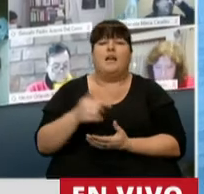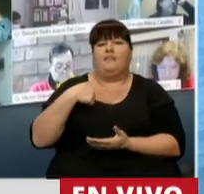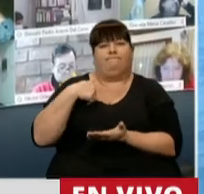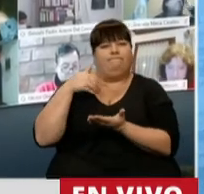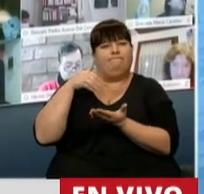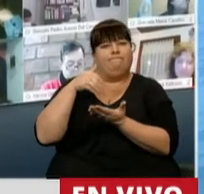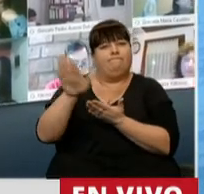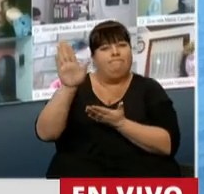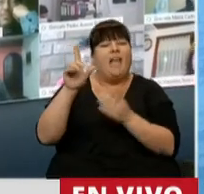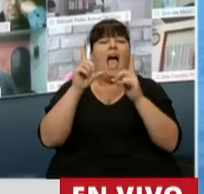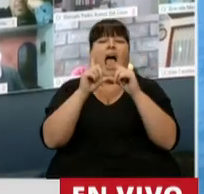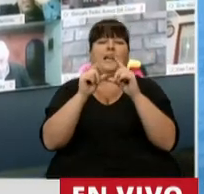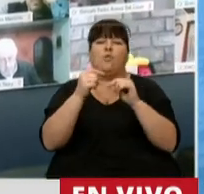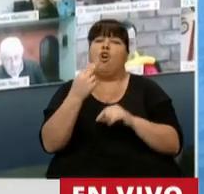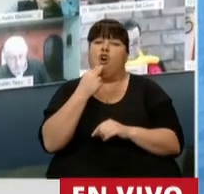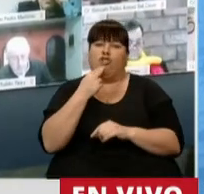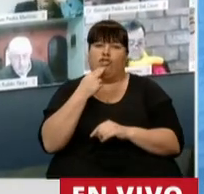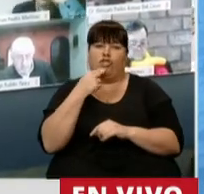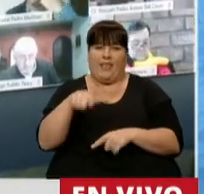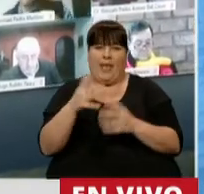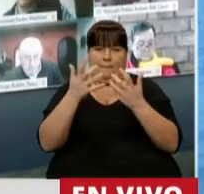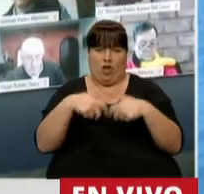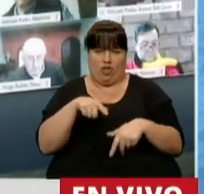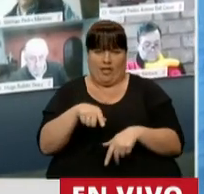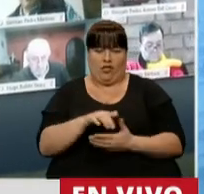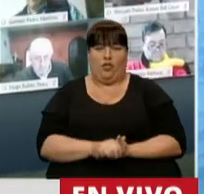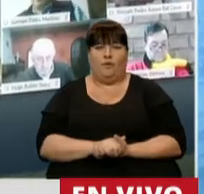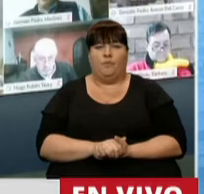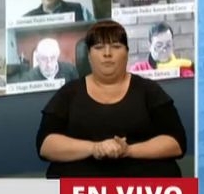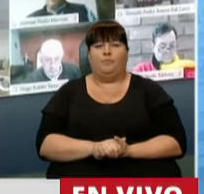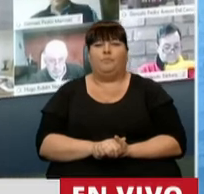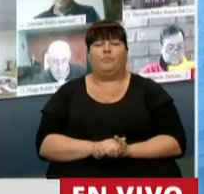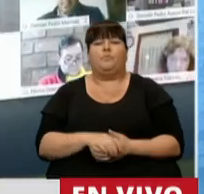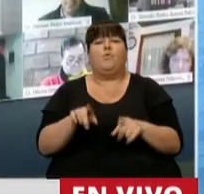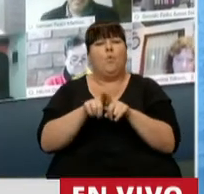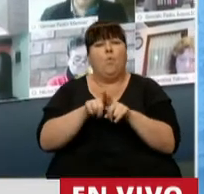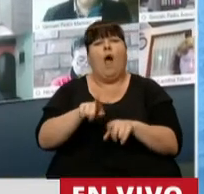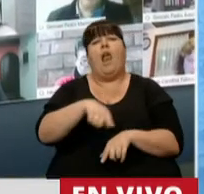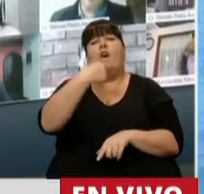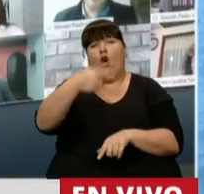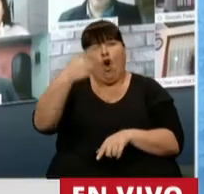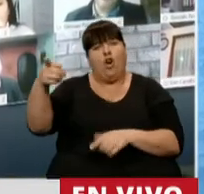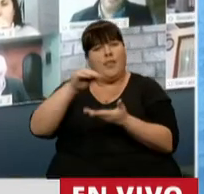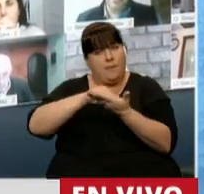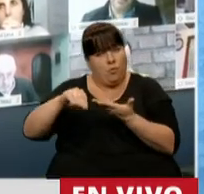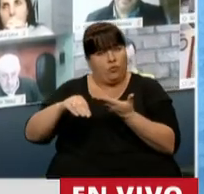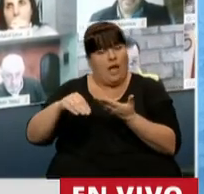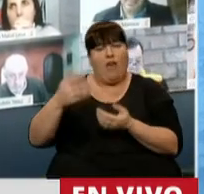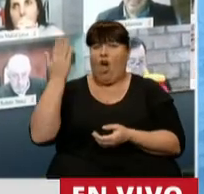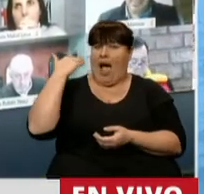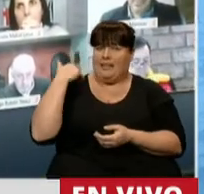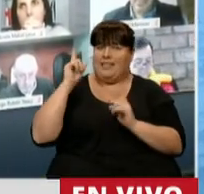rechazo al artículo 11 de esta iniciativa. Como otros diputados que